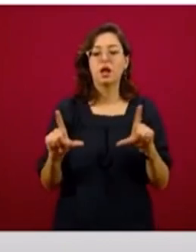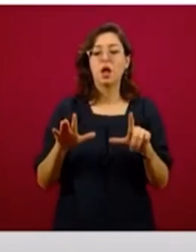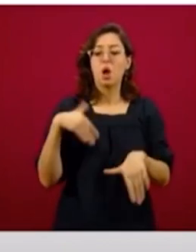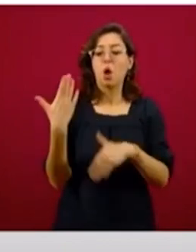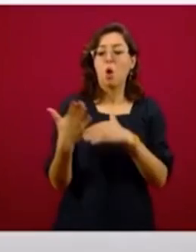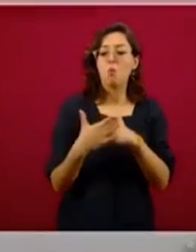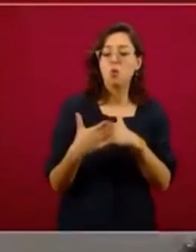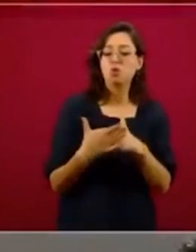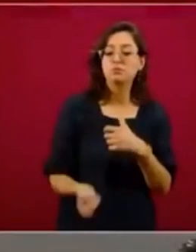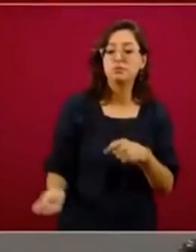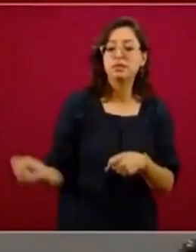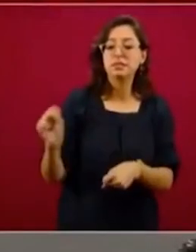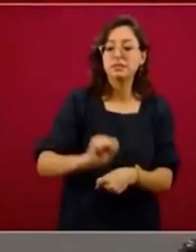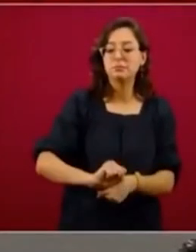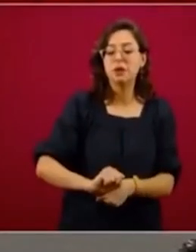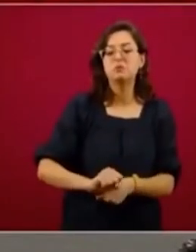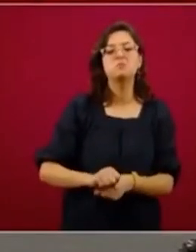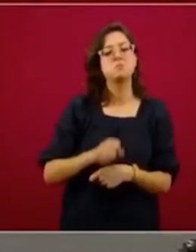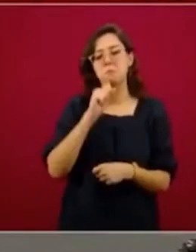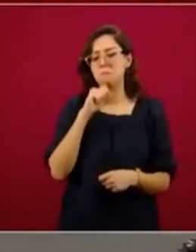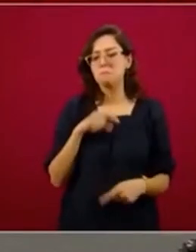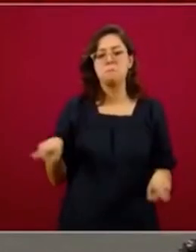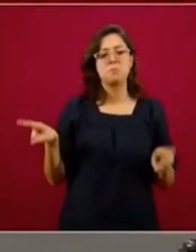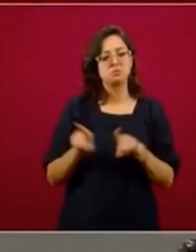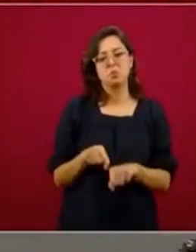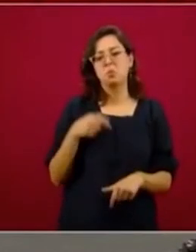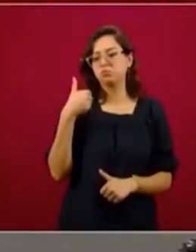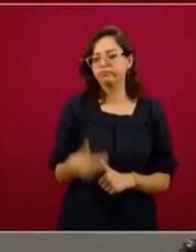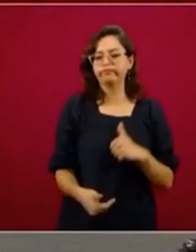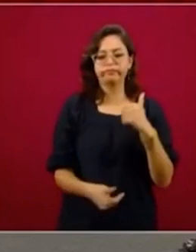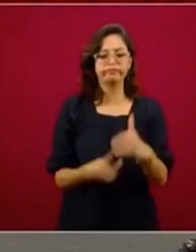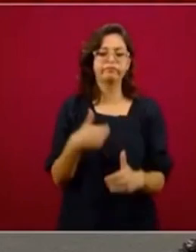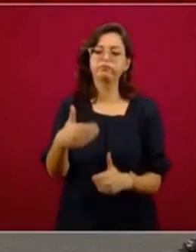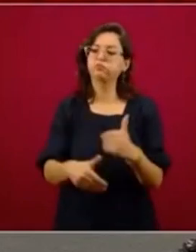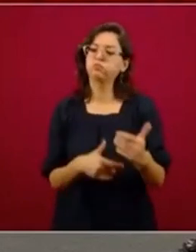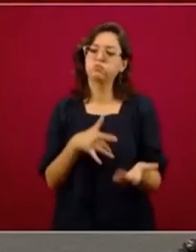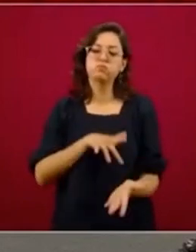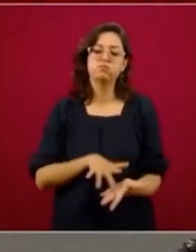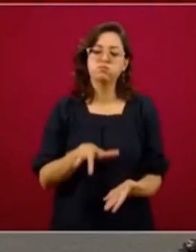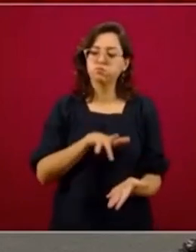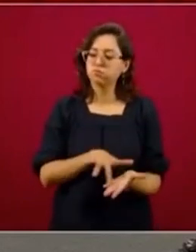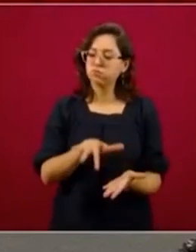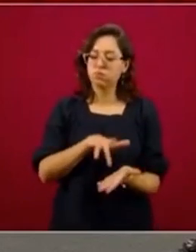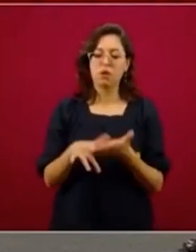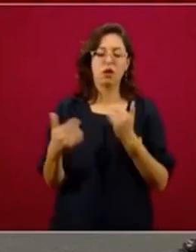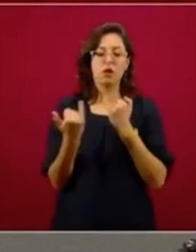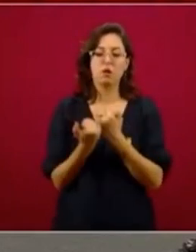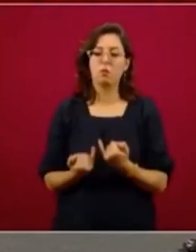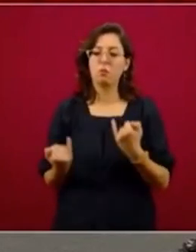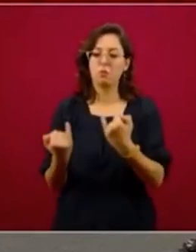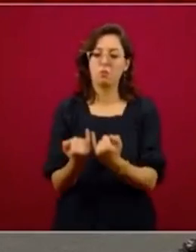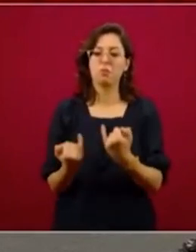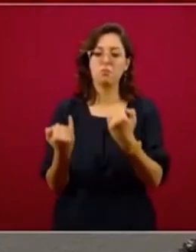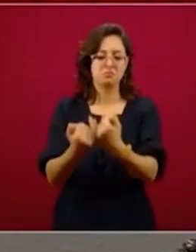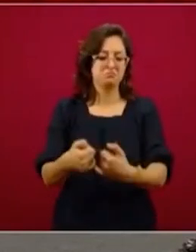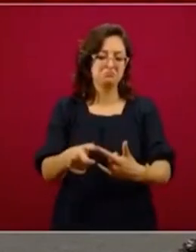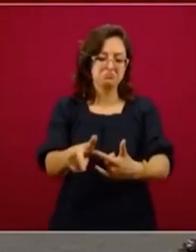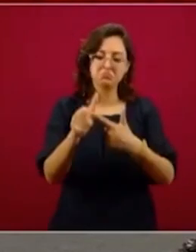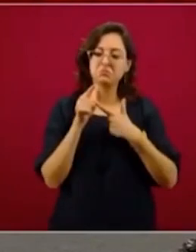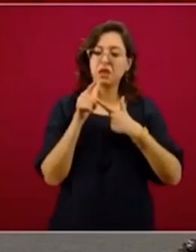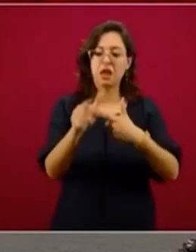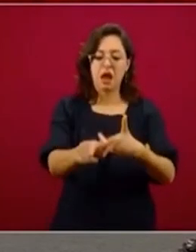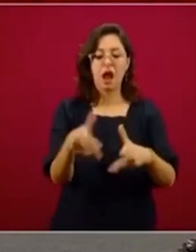vamos a continuar con un ritmo más o menos similar de apoyos y esperemos que ese ritmo se sostenga